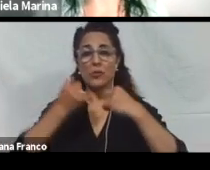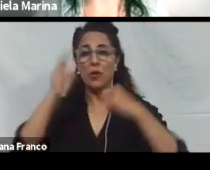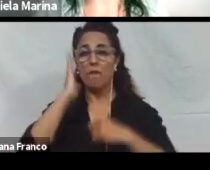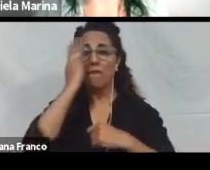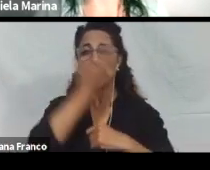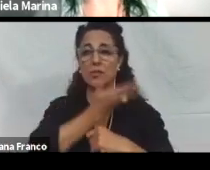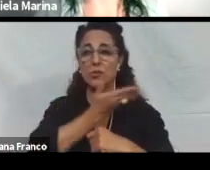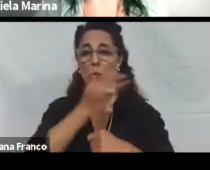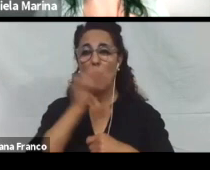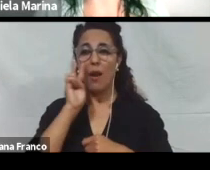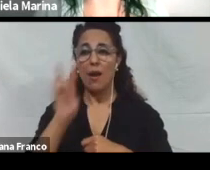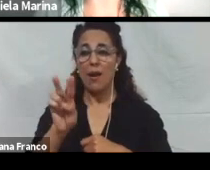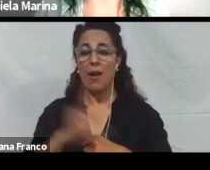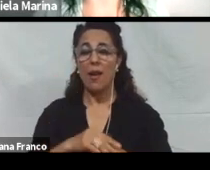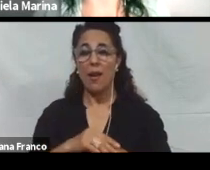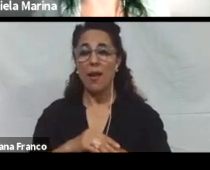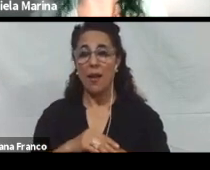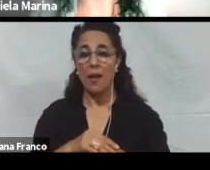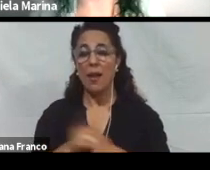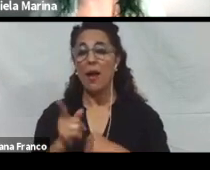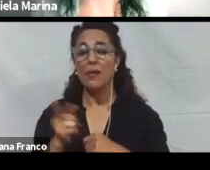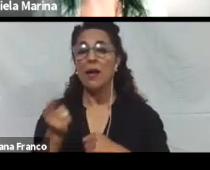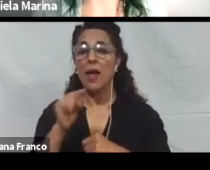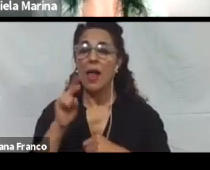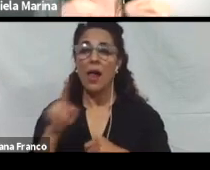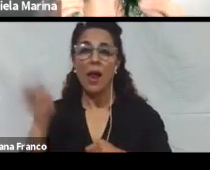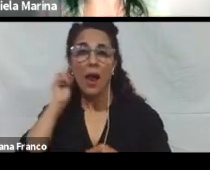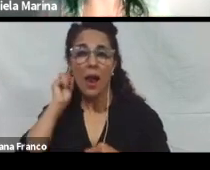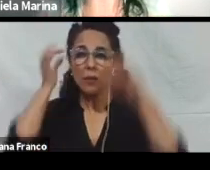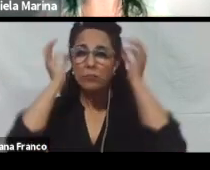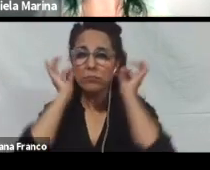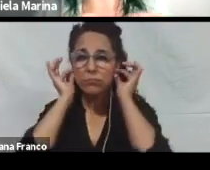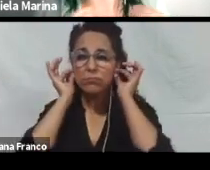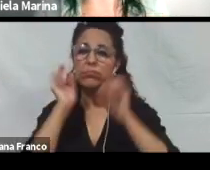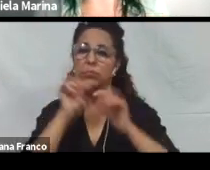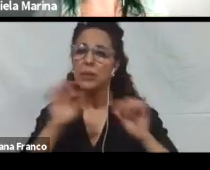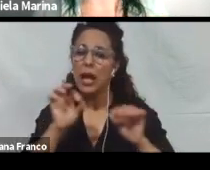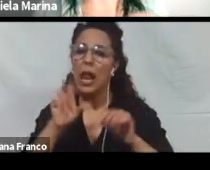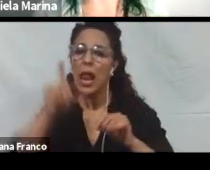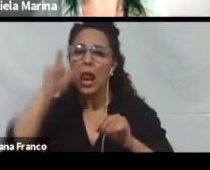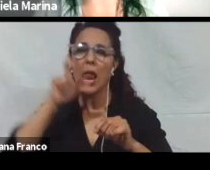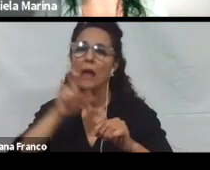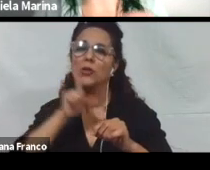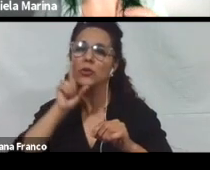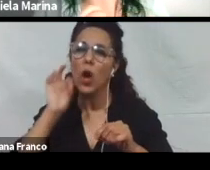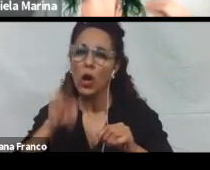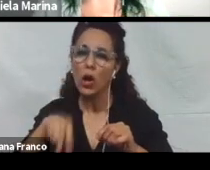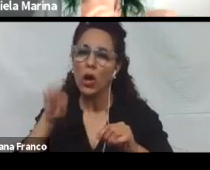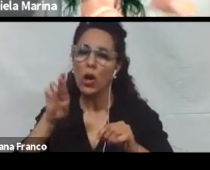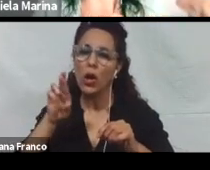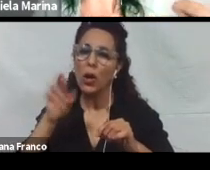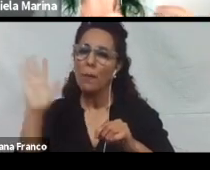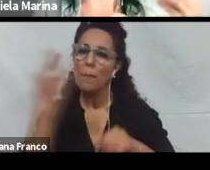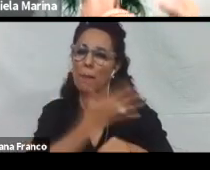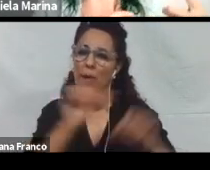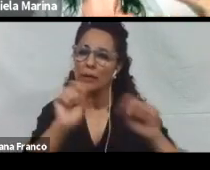estudiantes que son usuarios de lectores de pantalla. Un lector de pantalla es un software que intenta identificar